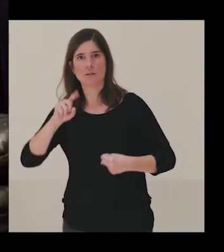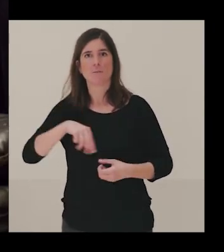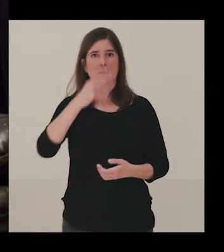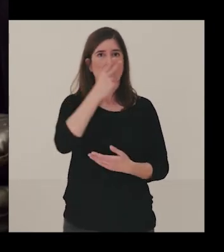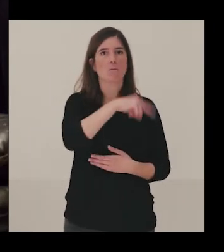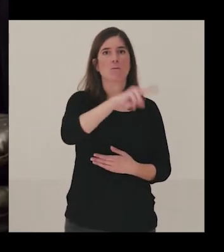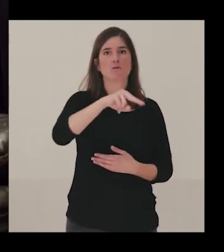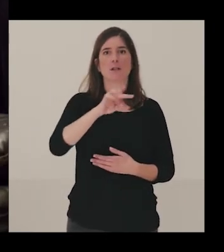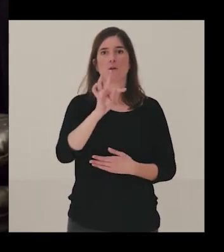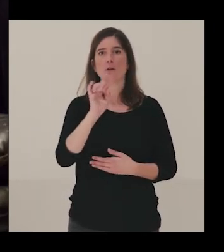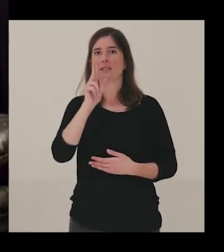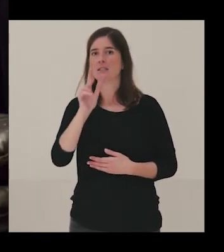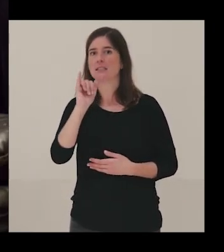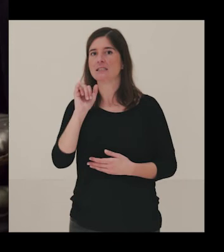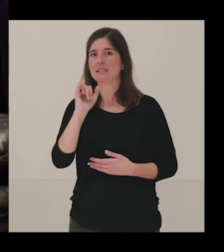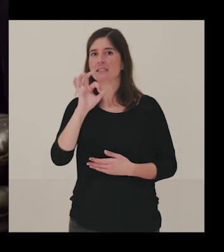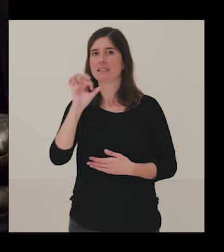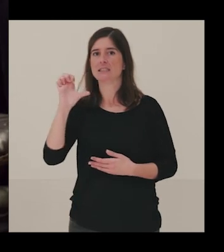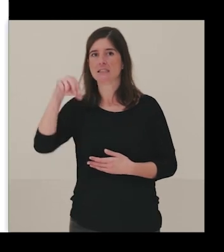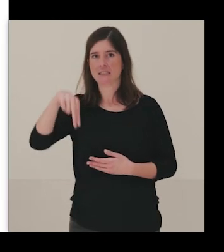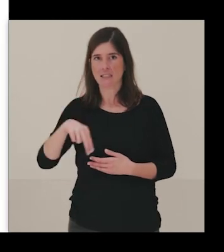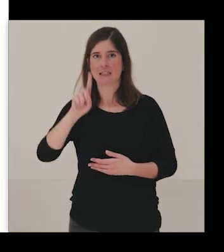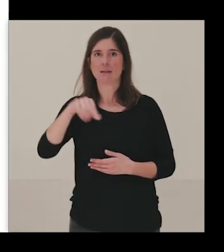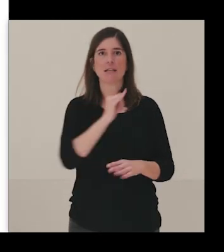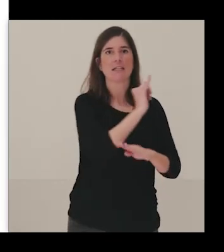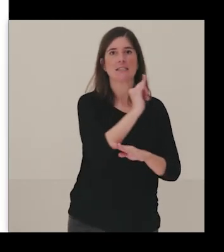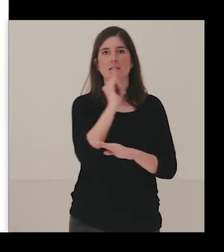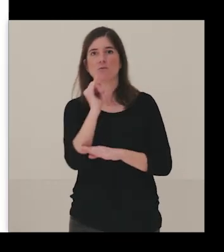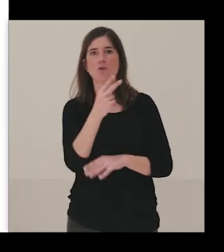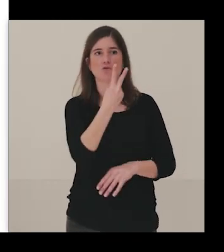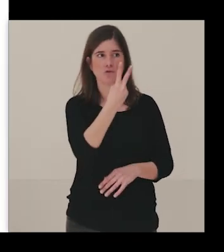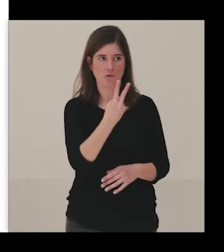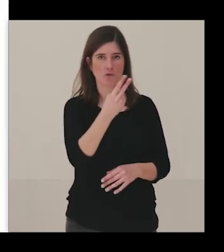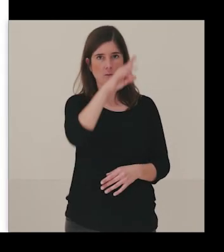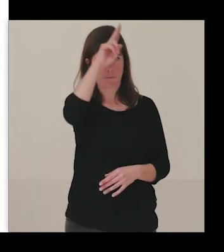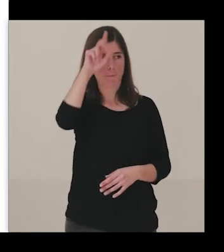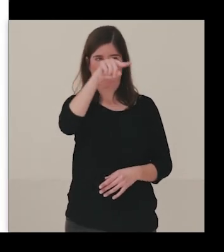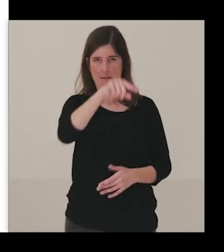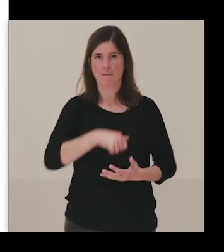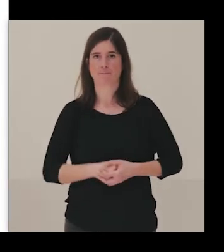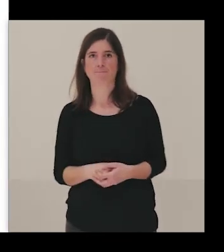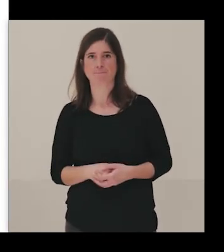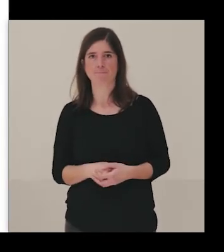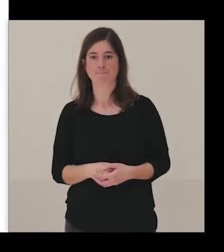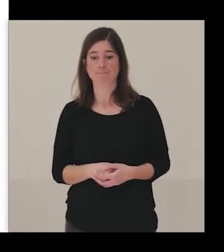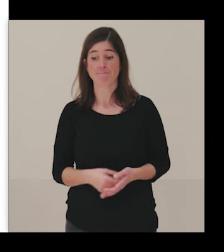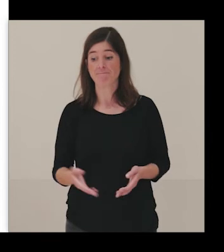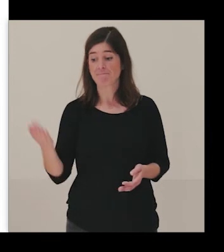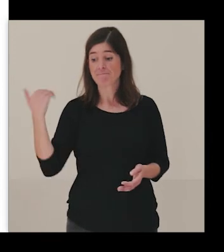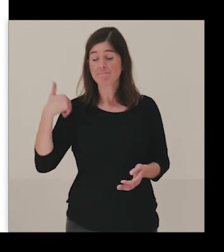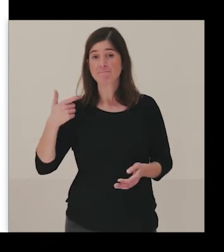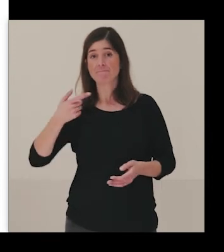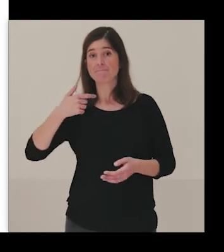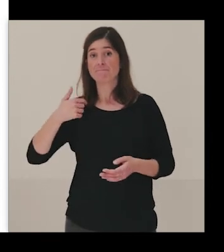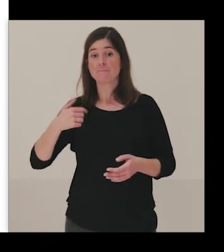Museo Thyssen y con dos institutos, Lope de Vega y San Isidro. Este año hicimos la presentación de los